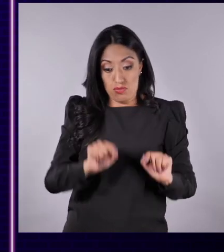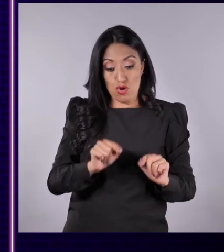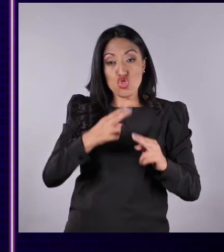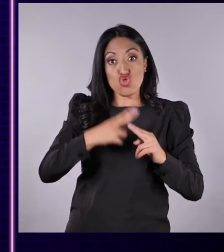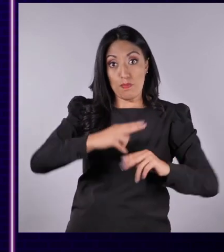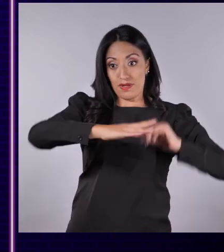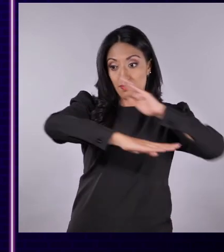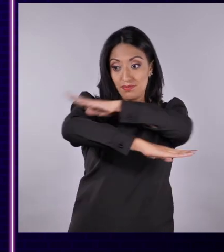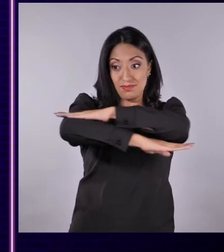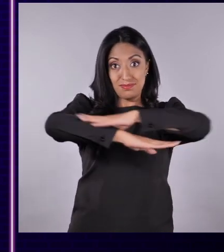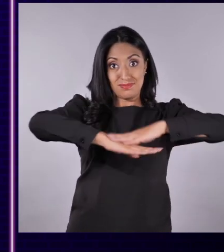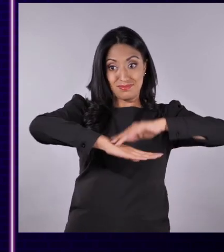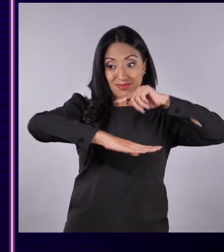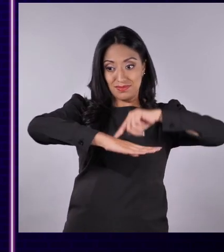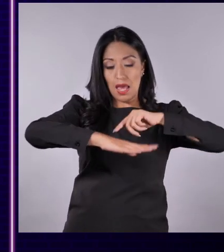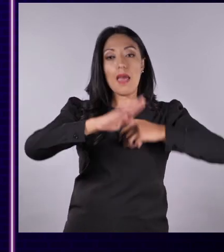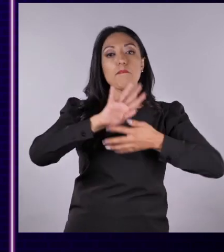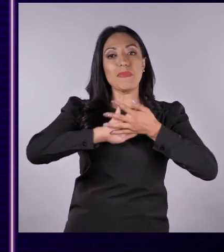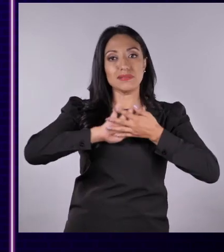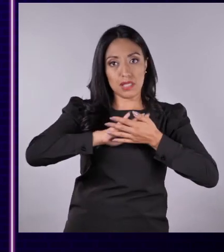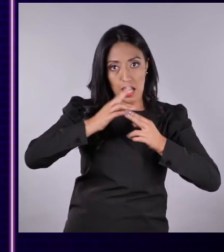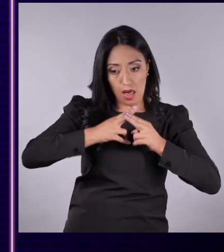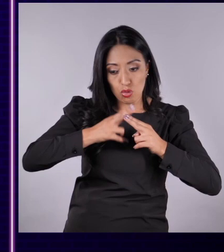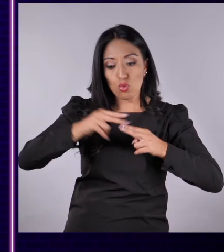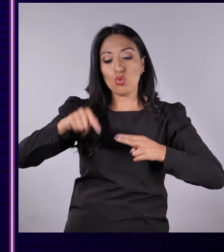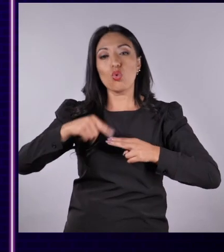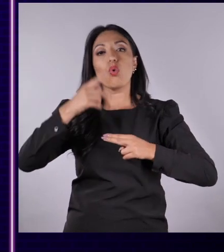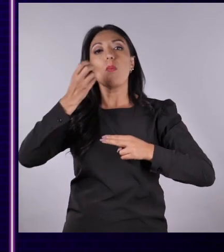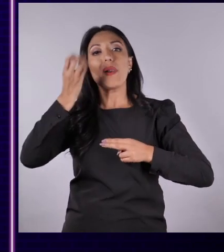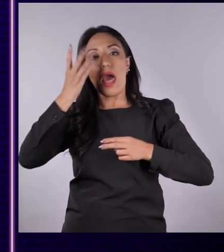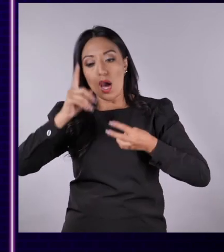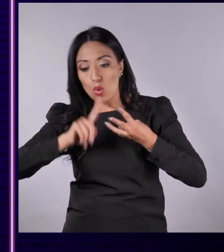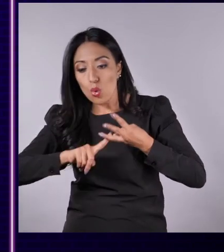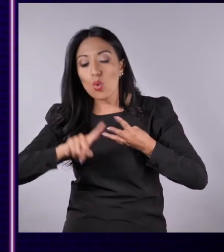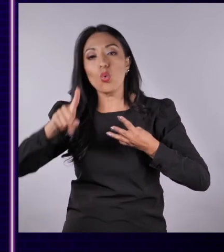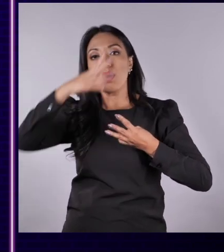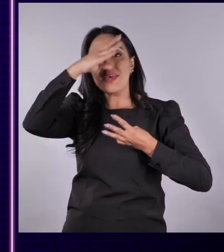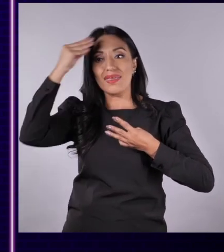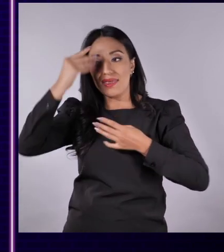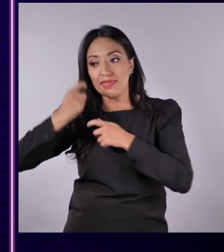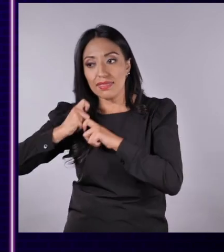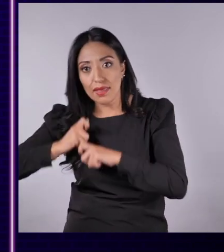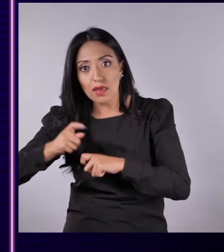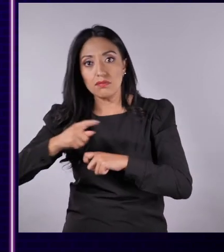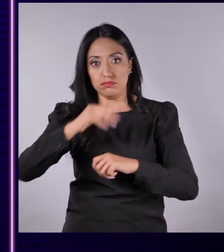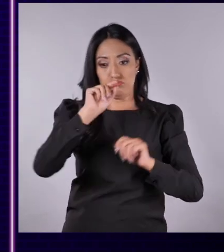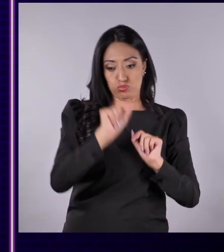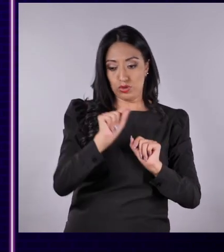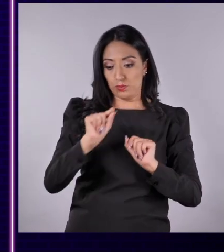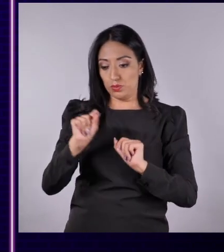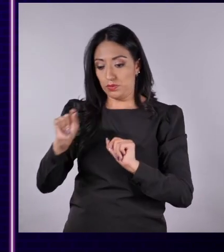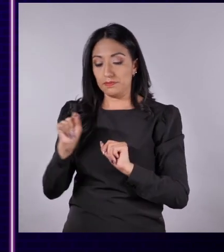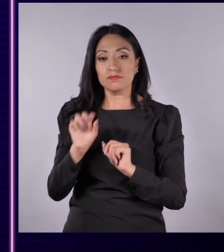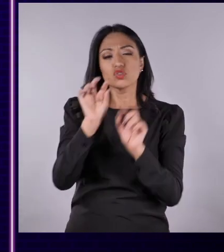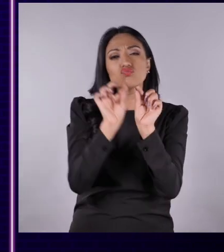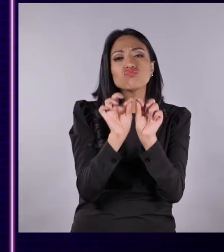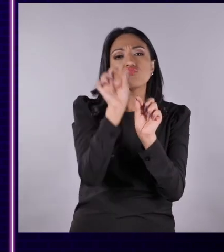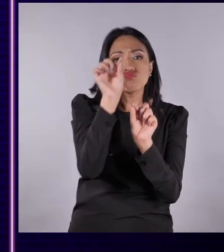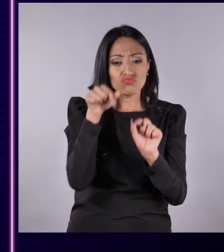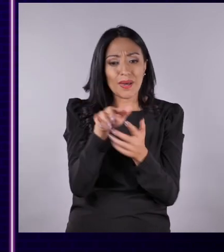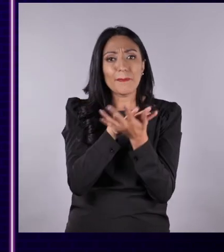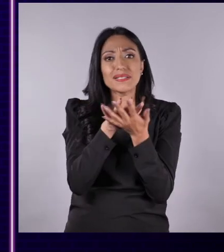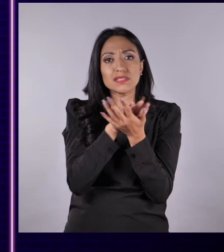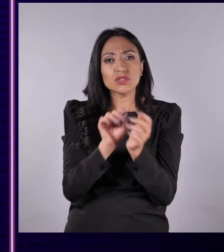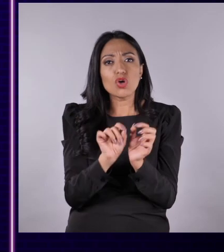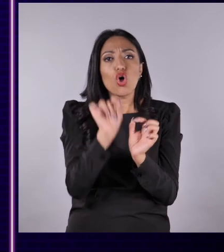que es la cantidad más alta, ponemos un puntito justo entre los 10 y los 15 millones, para marcar que son 12 millones y